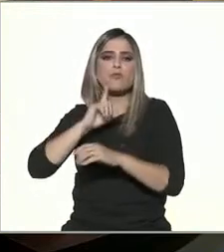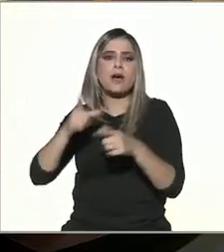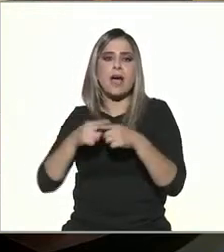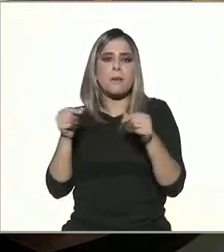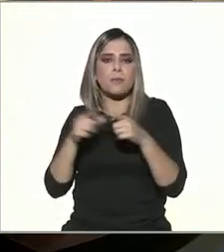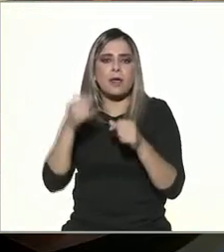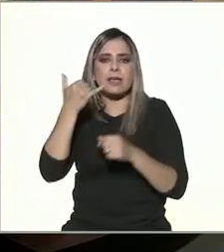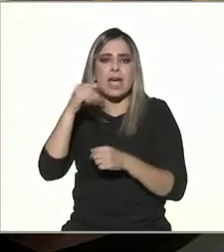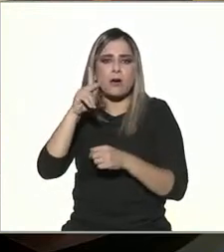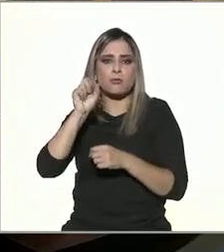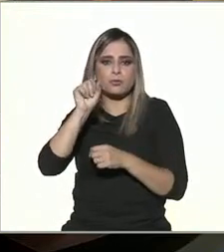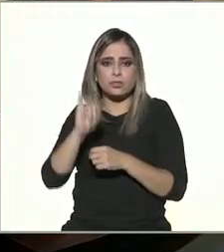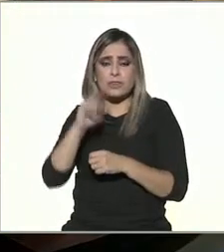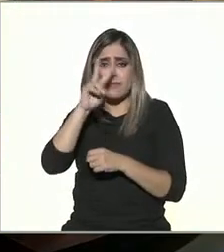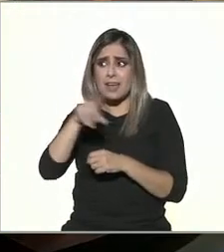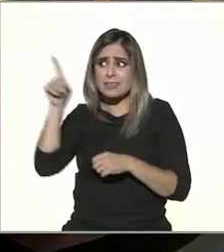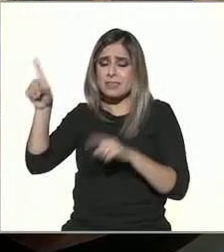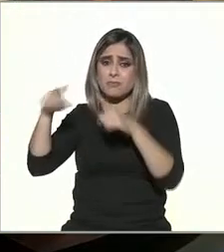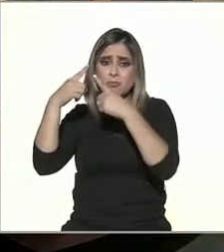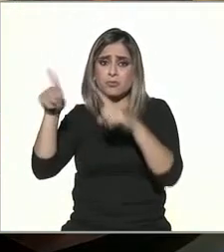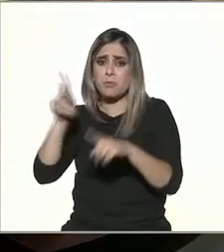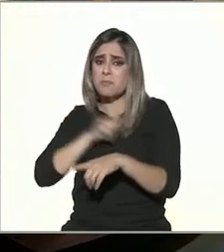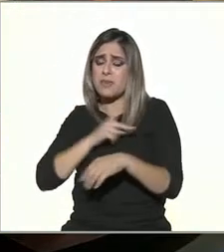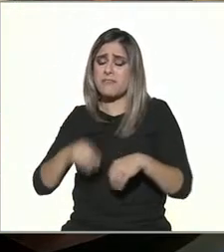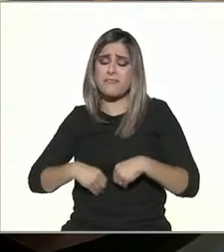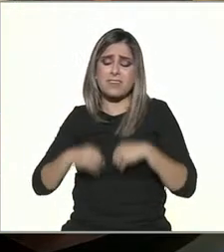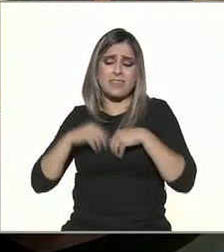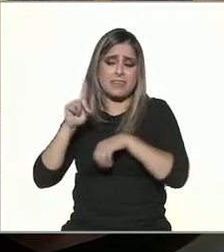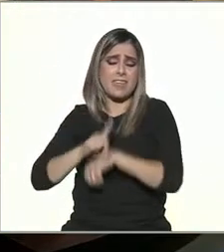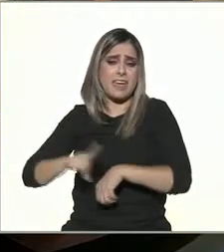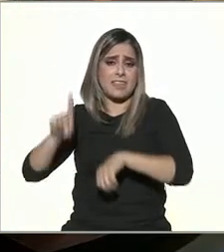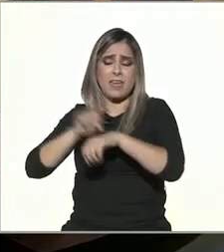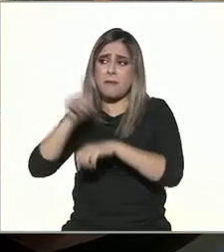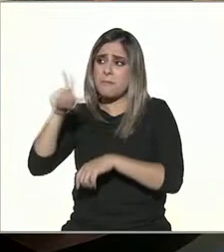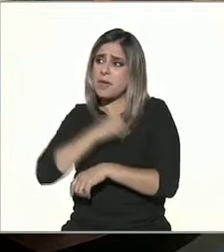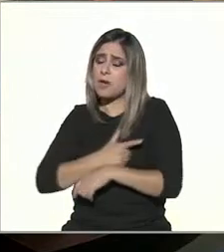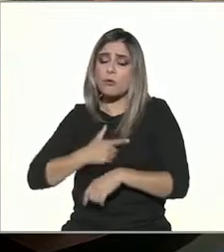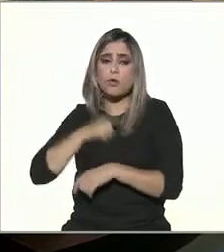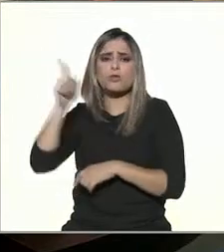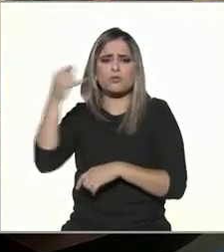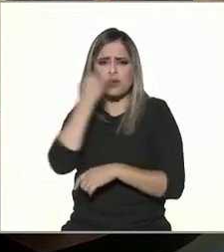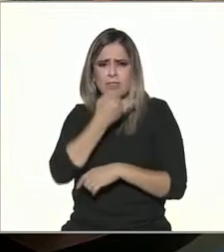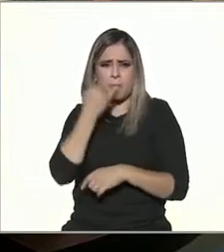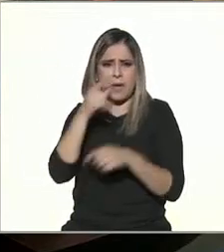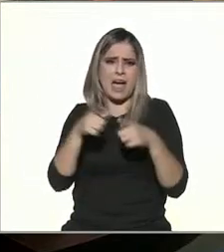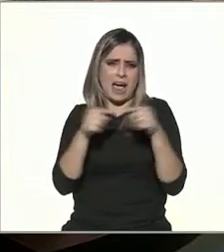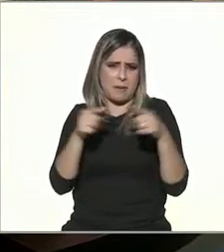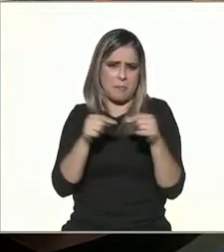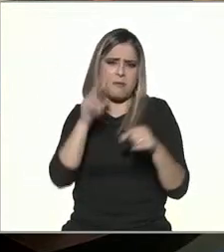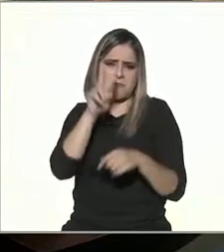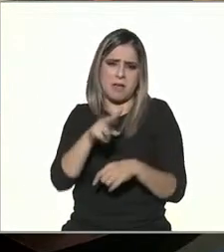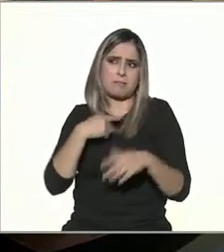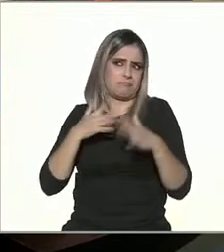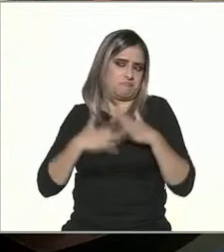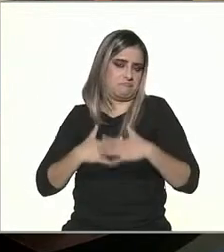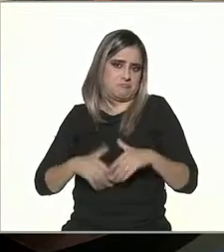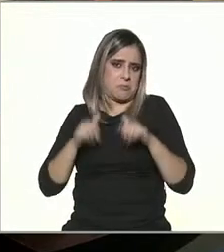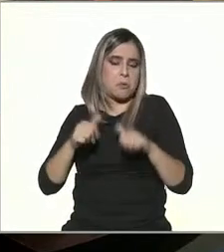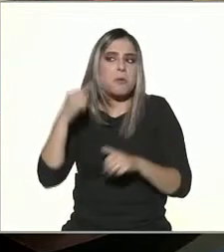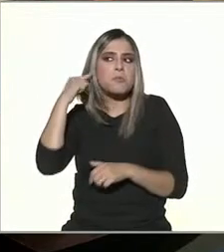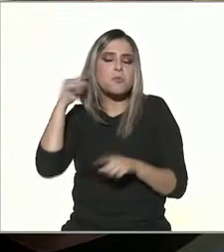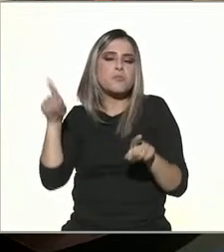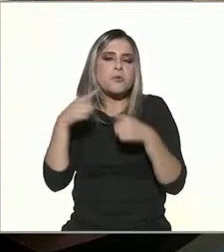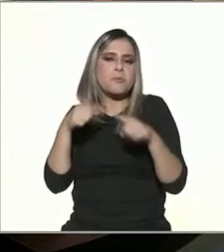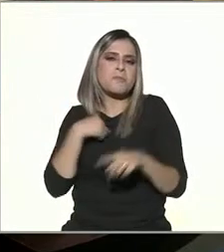Su música en verdad es una parte importante de mi día a día, pues aunque está 100% en japonés, y no entiendo ni una sola palabra, alegra mi día.